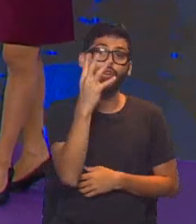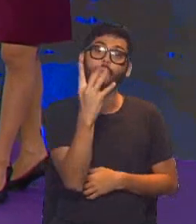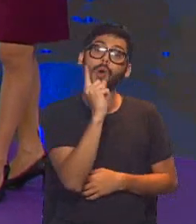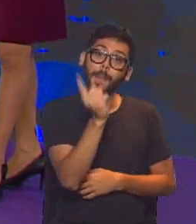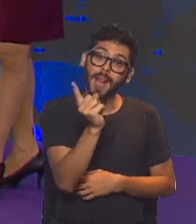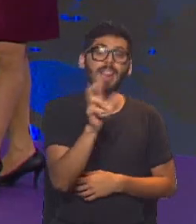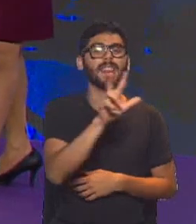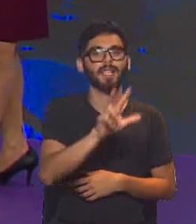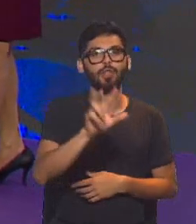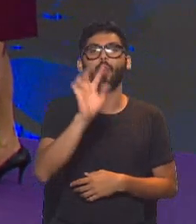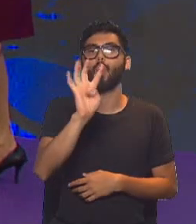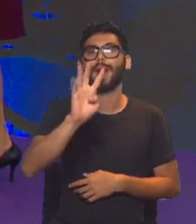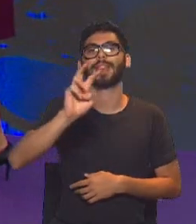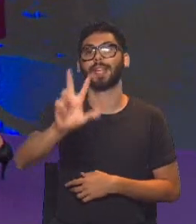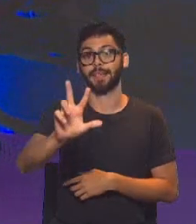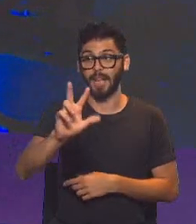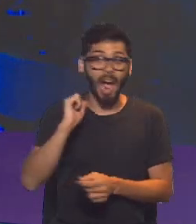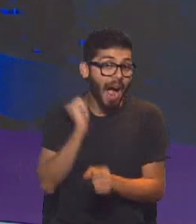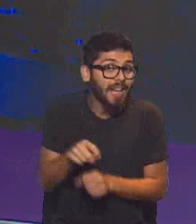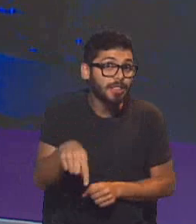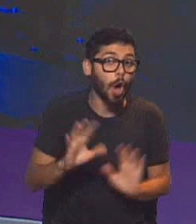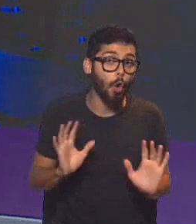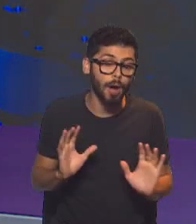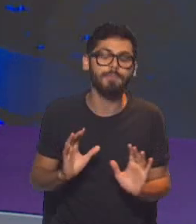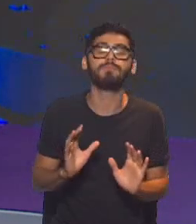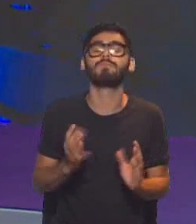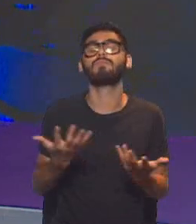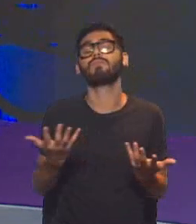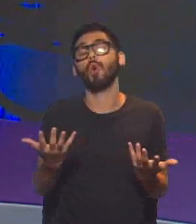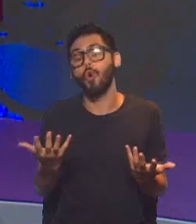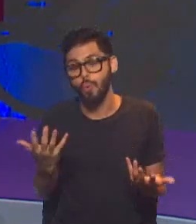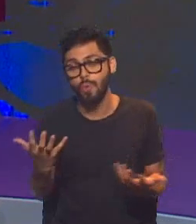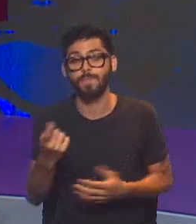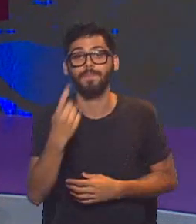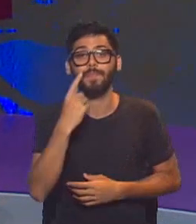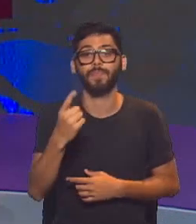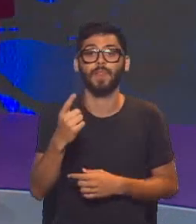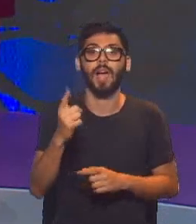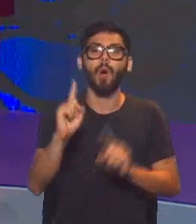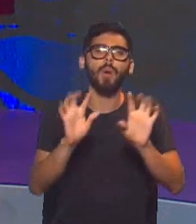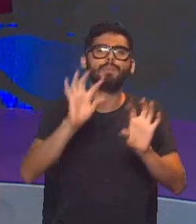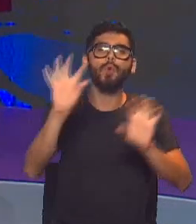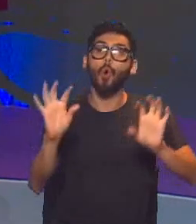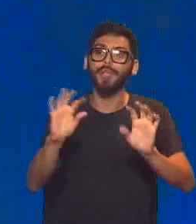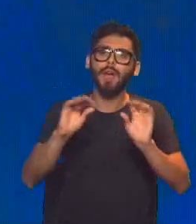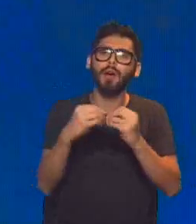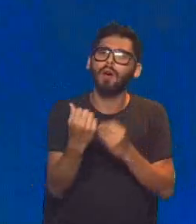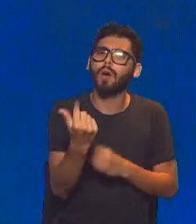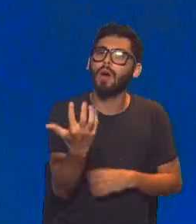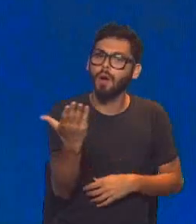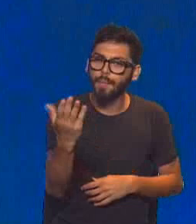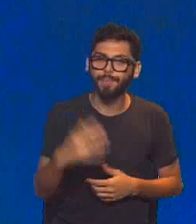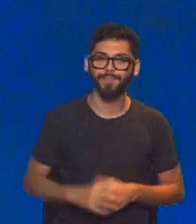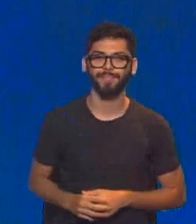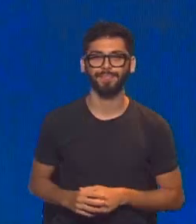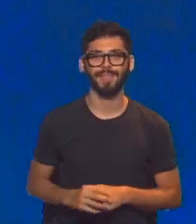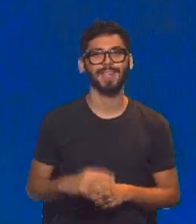.343 hasta el momento. Y por supuesto también vemos los resultados de algunas provincias. Gabriela. Los